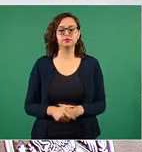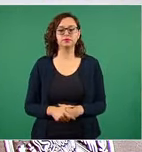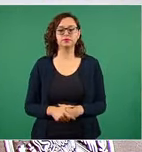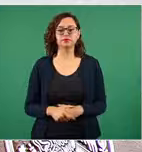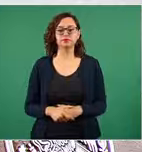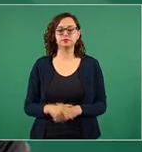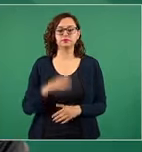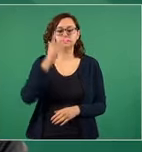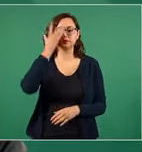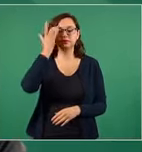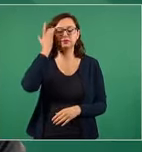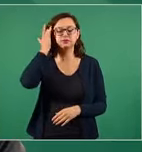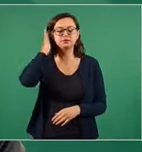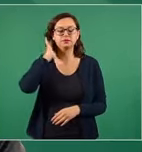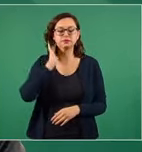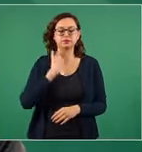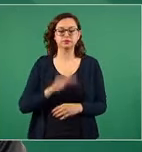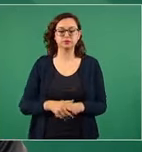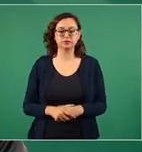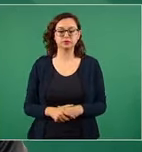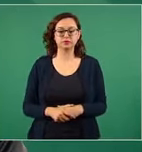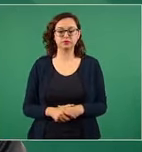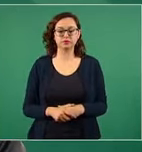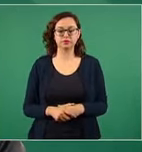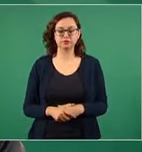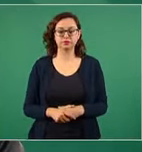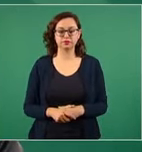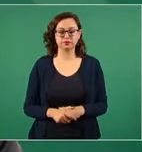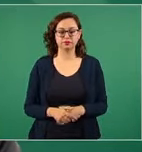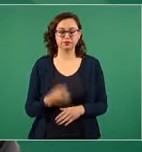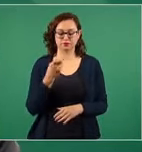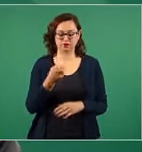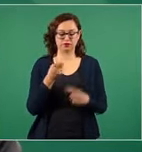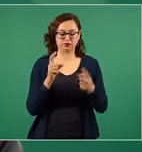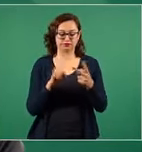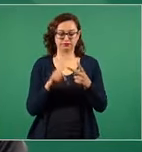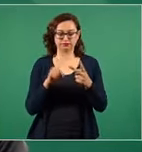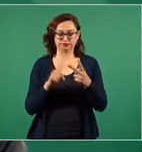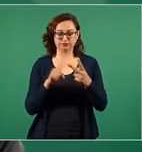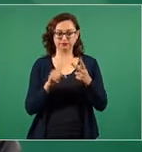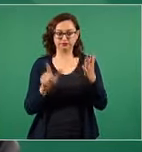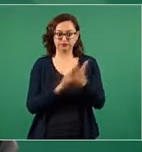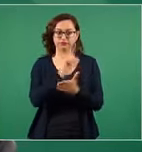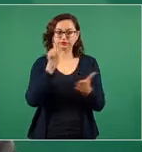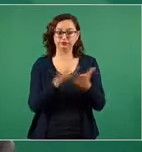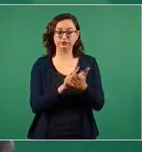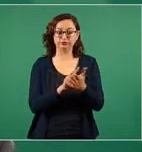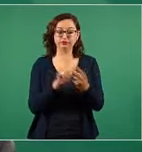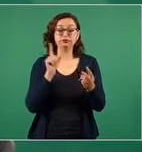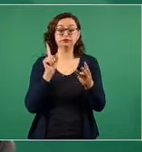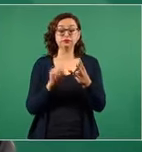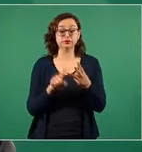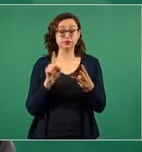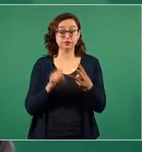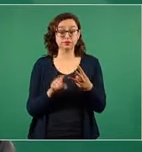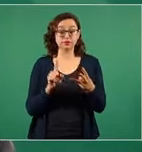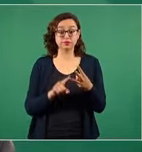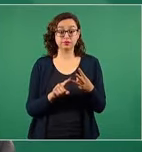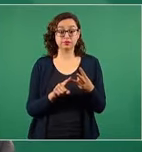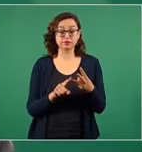eso es lo lo lo legal y lo tercero es que si